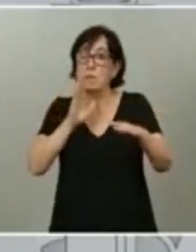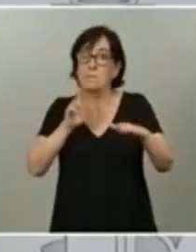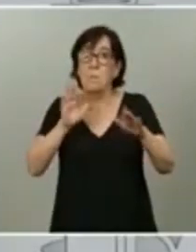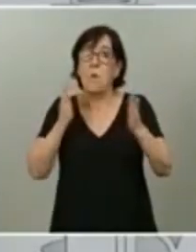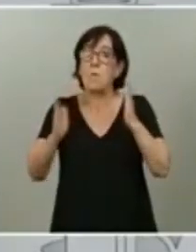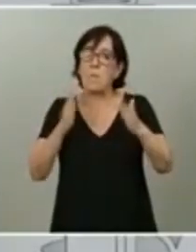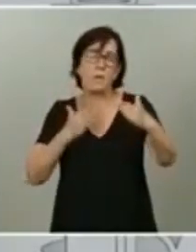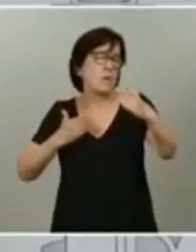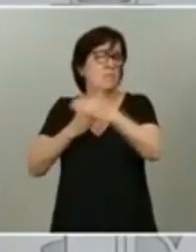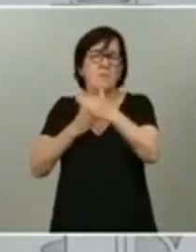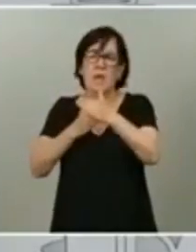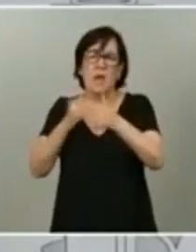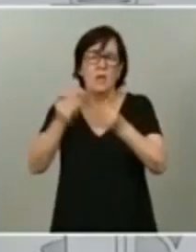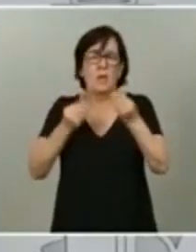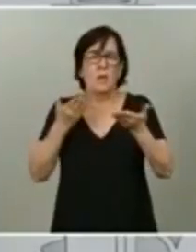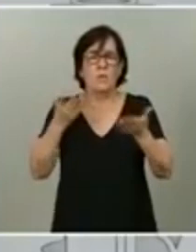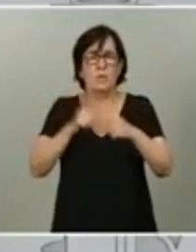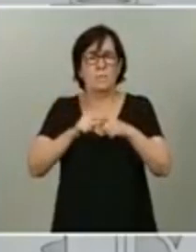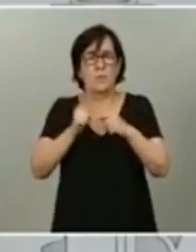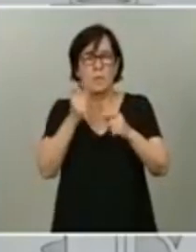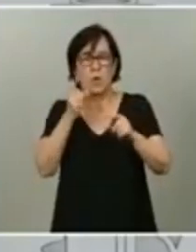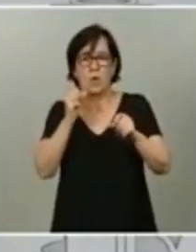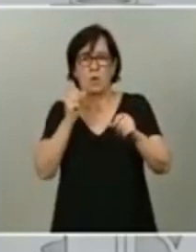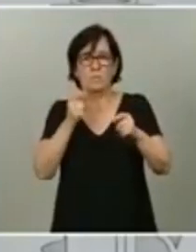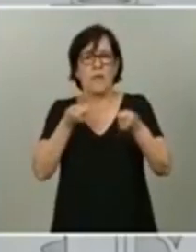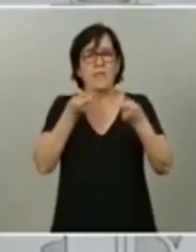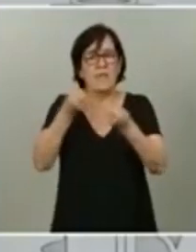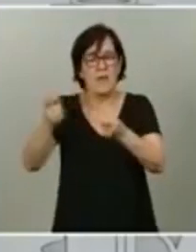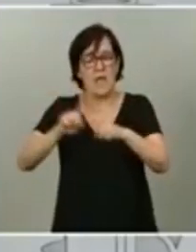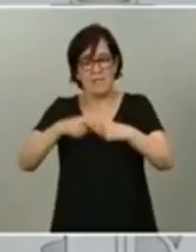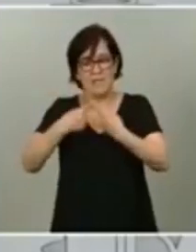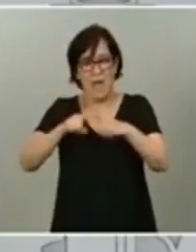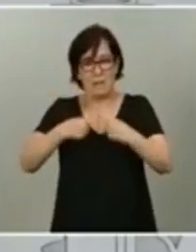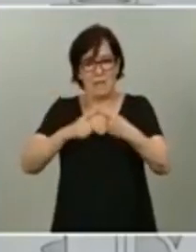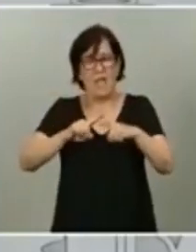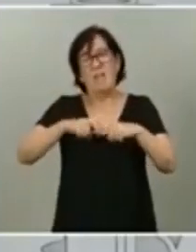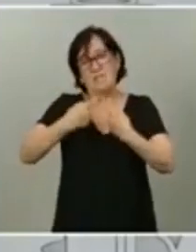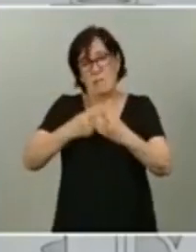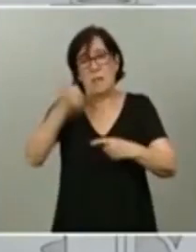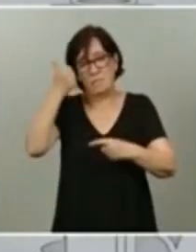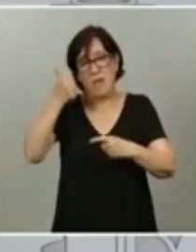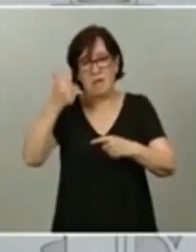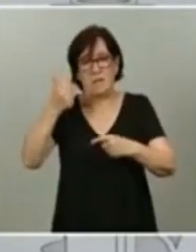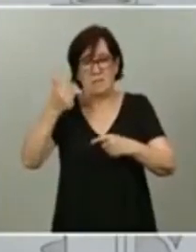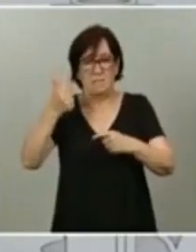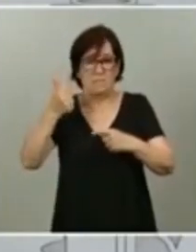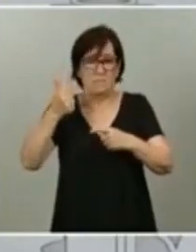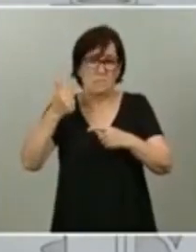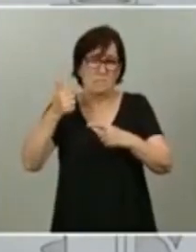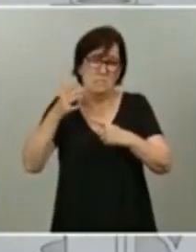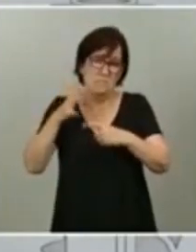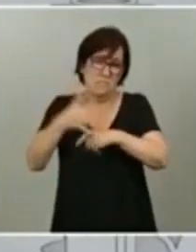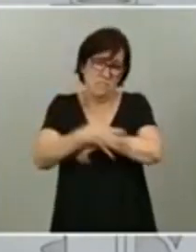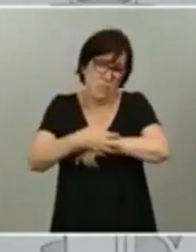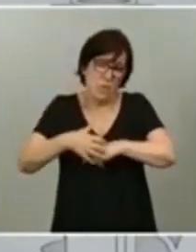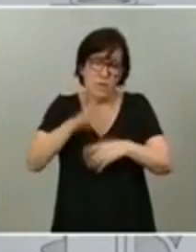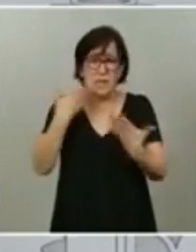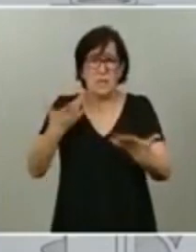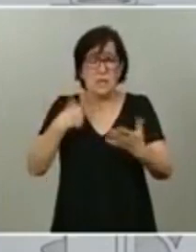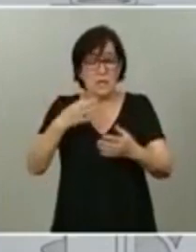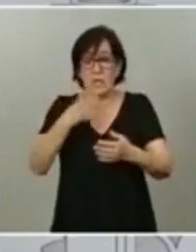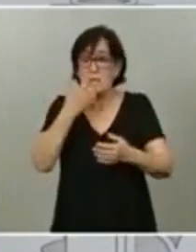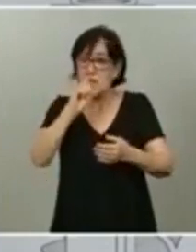que ofrecer un escudo a las familias, sobre todo aquellas más desfavorecidas, que habrían sucumbido sin la ayuda de lo público.